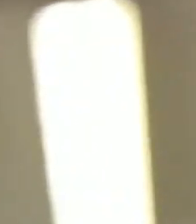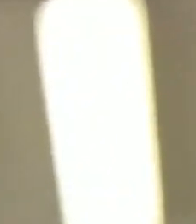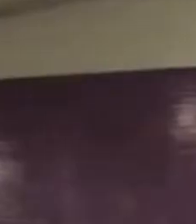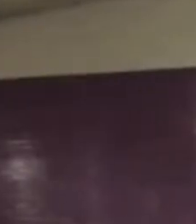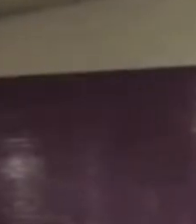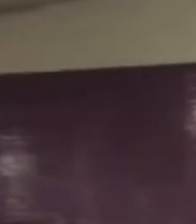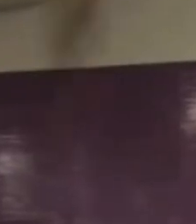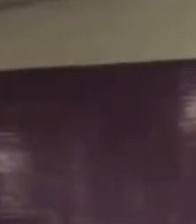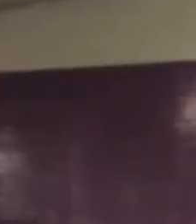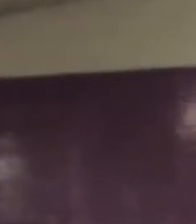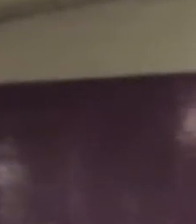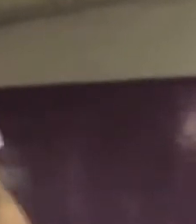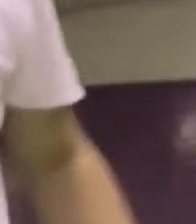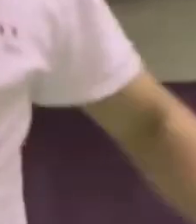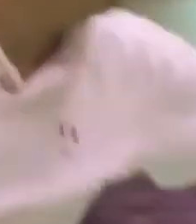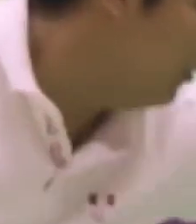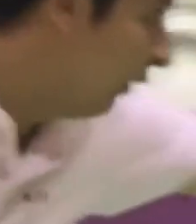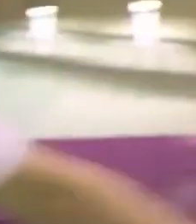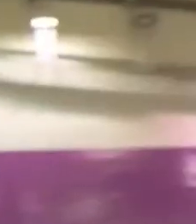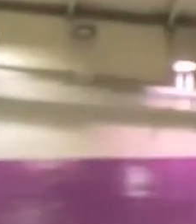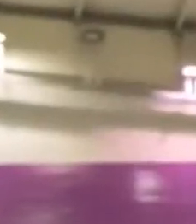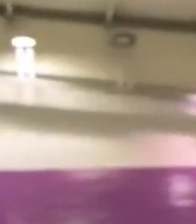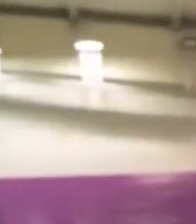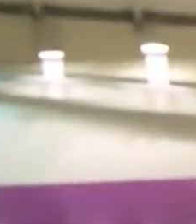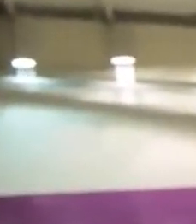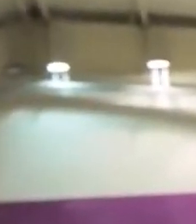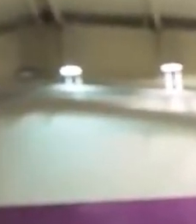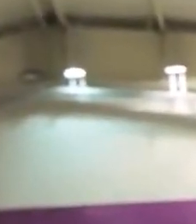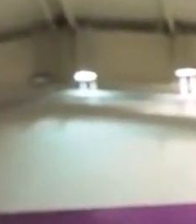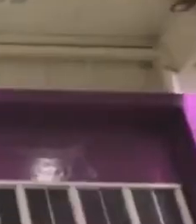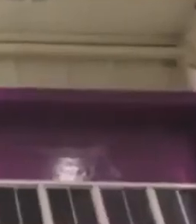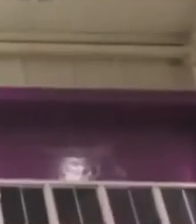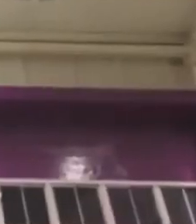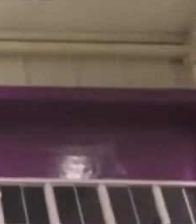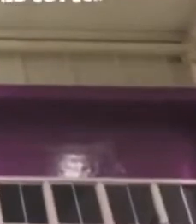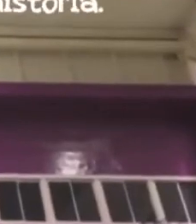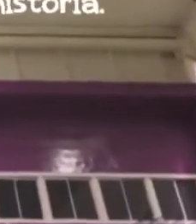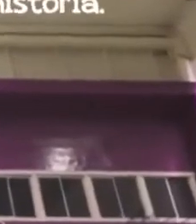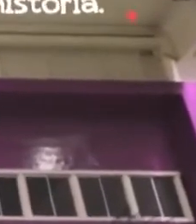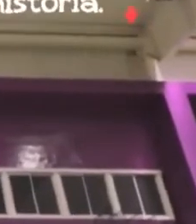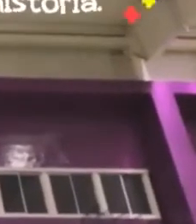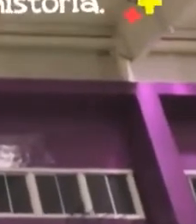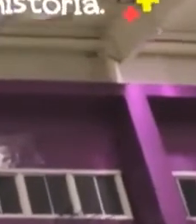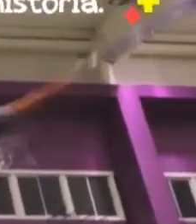discapacidad que no lo pueden hacer porque no hay muchas oportunidades laborales en nuestro país.